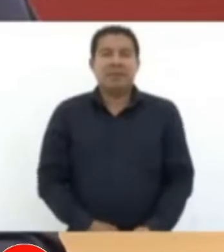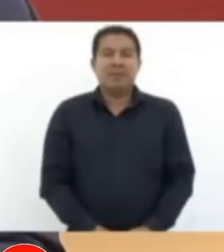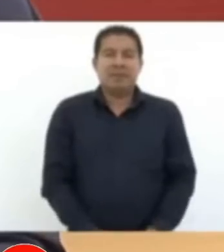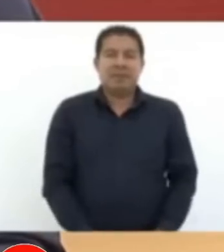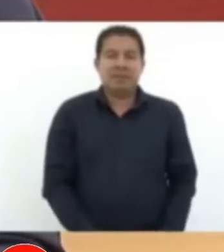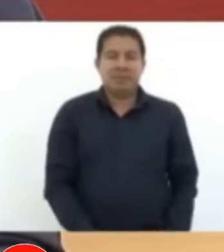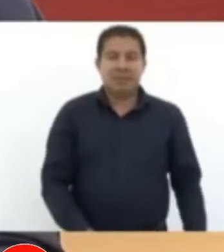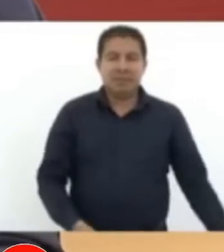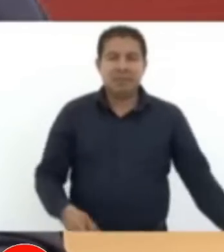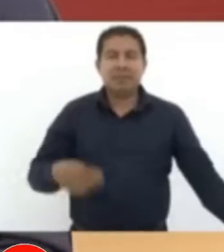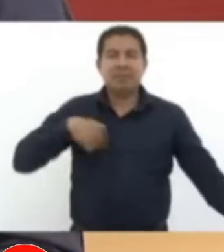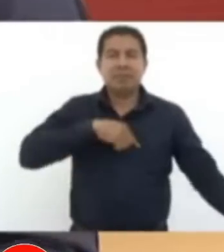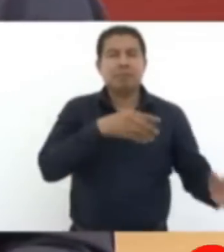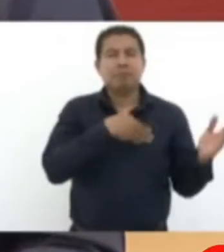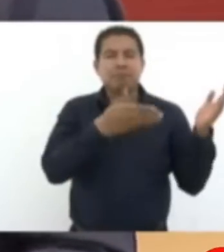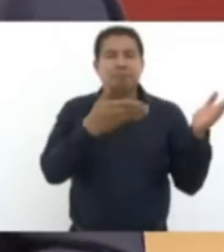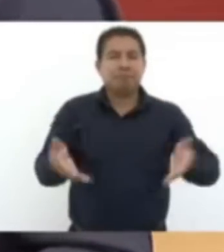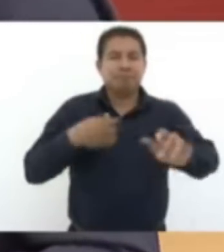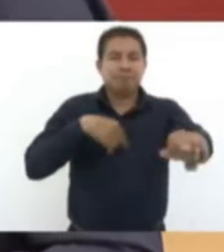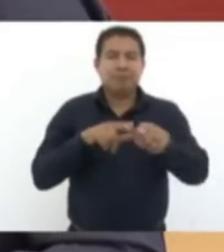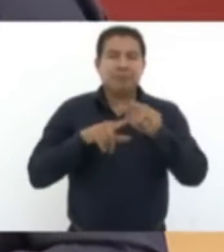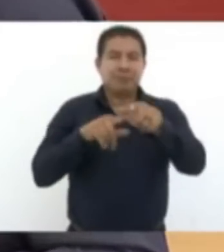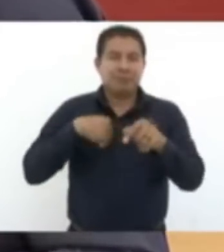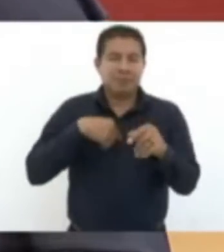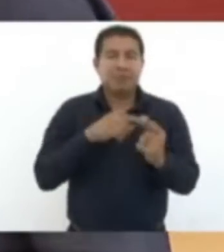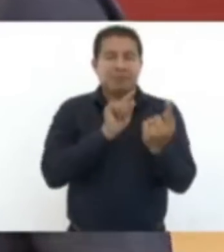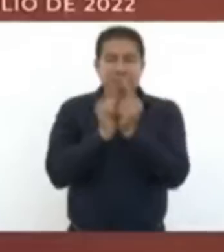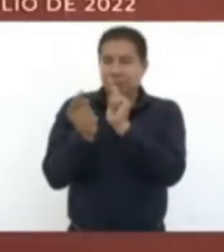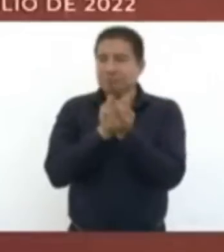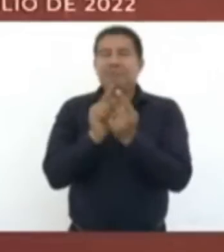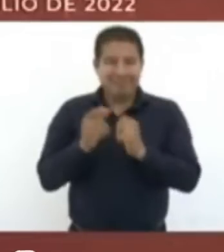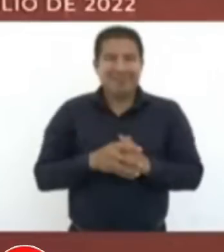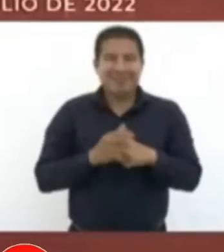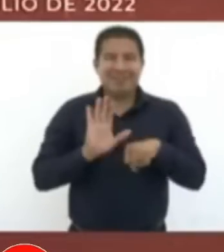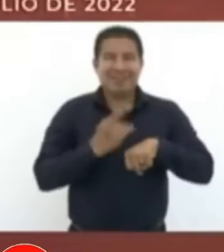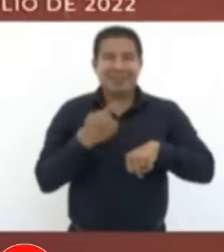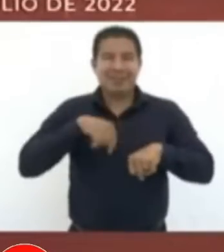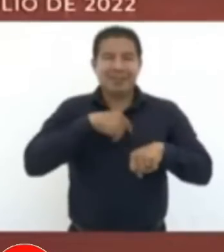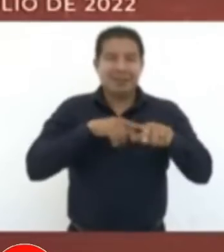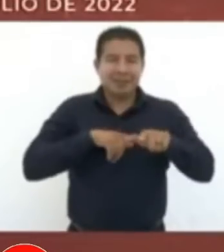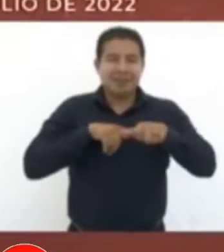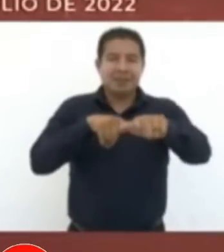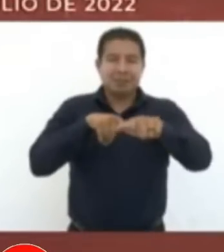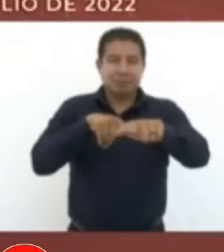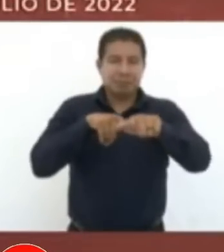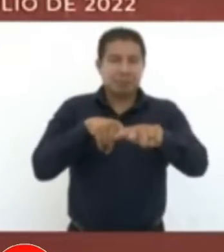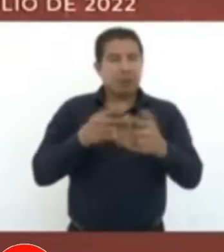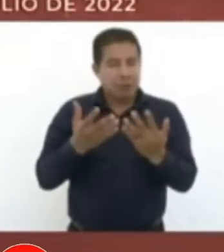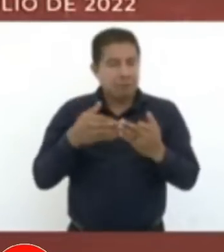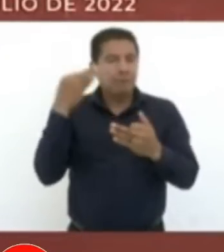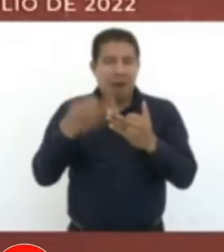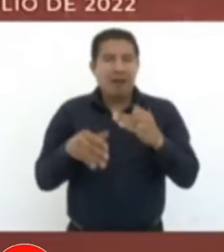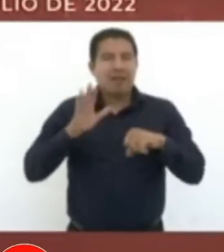seguir encontrando porque todavía nos falta tiempo